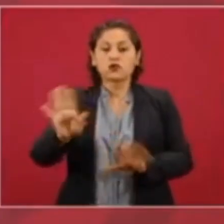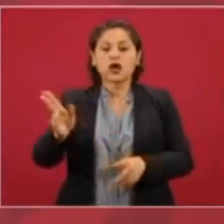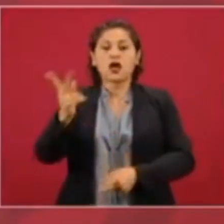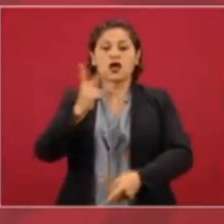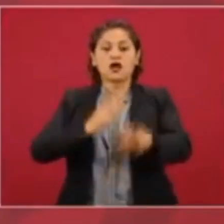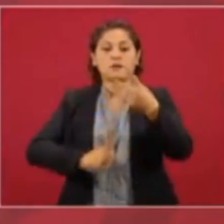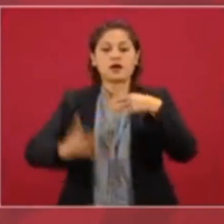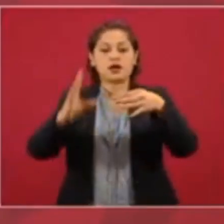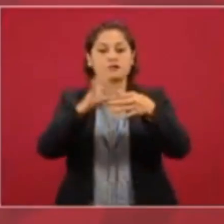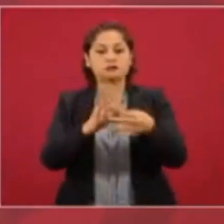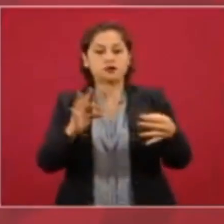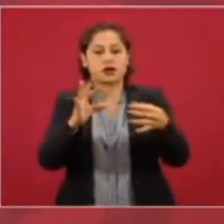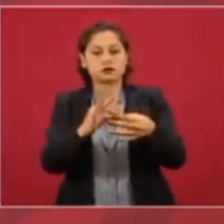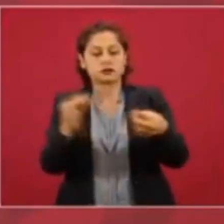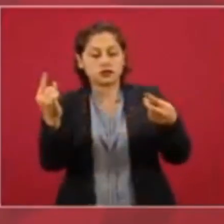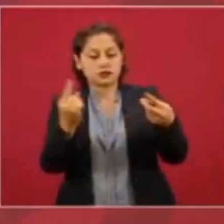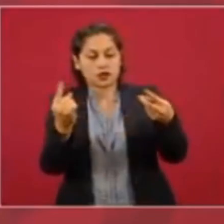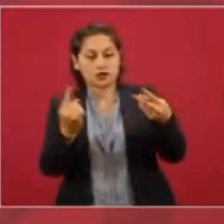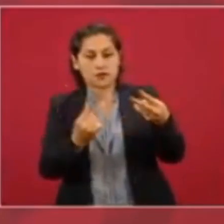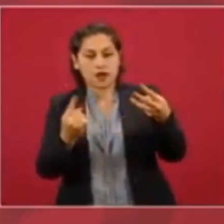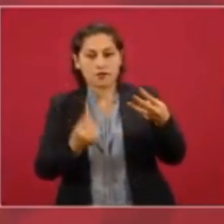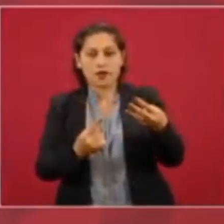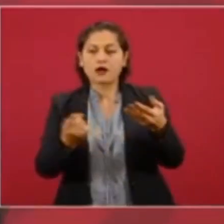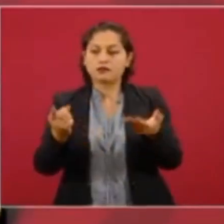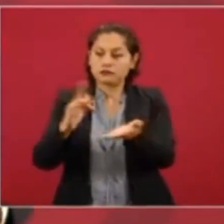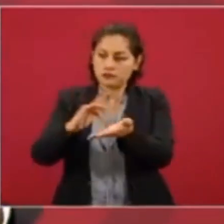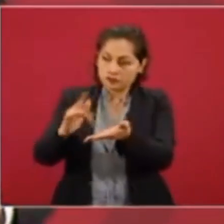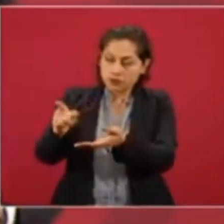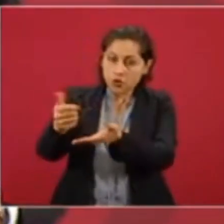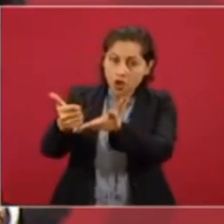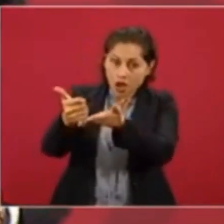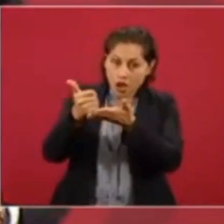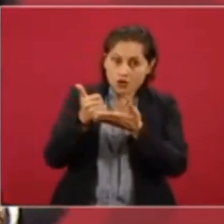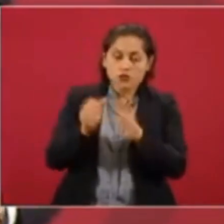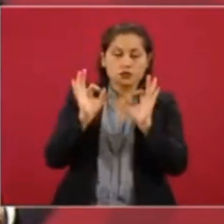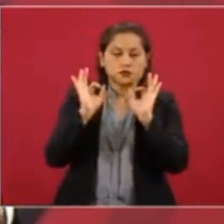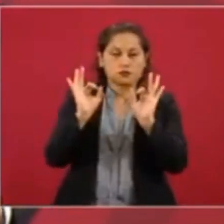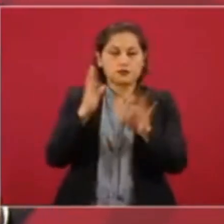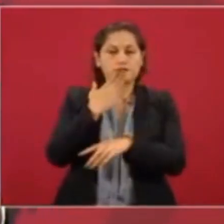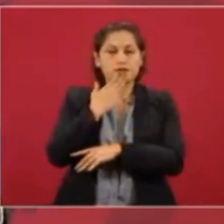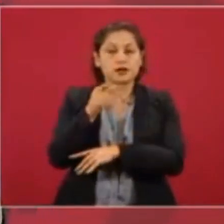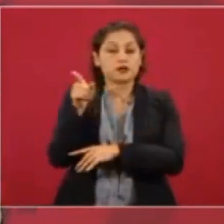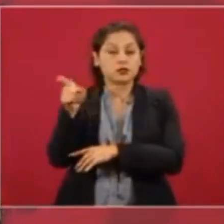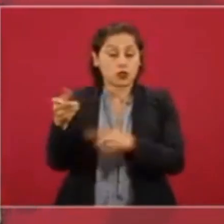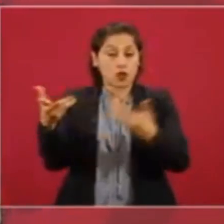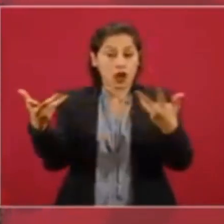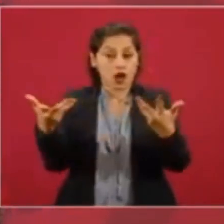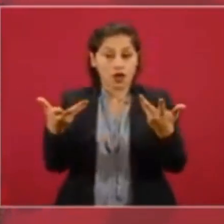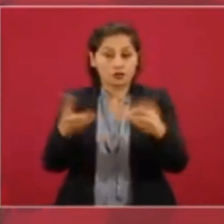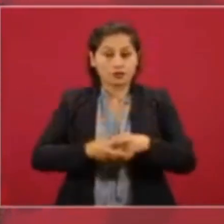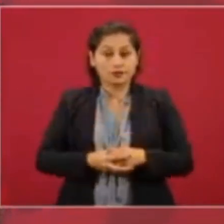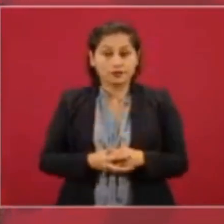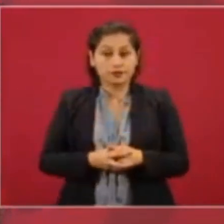ayuda mucho lo que estás haciendo y